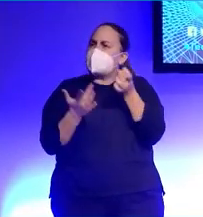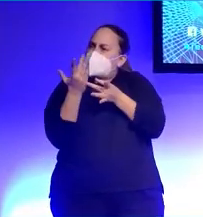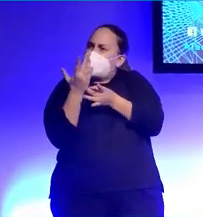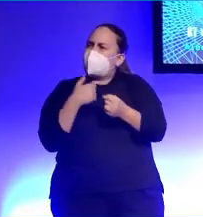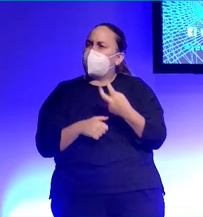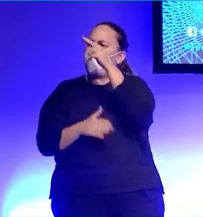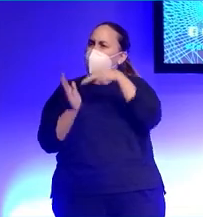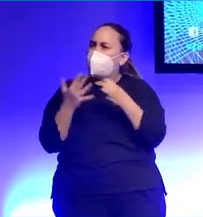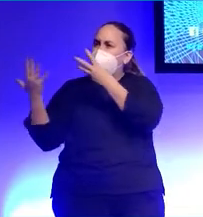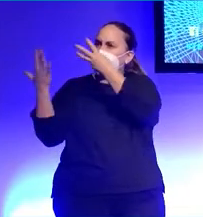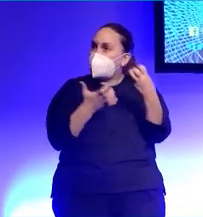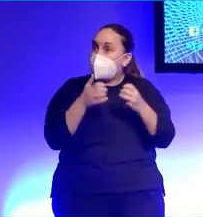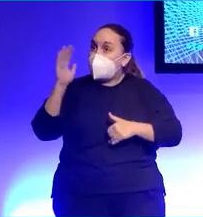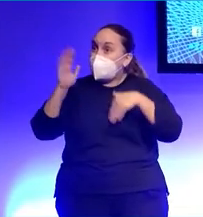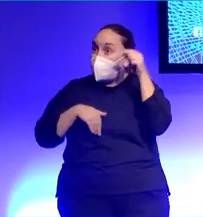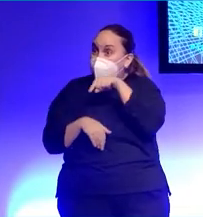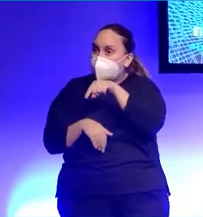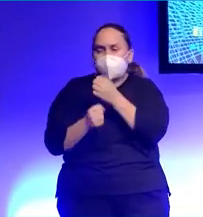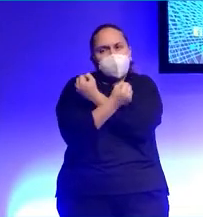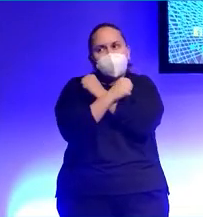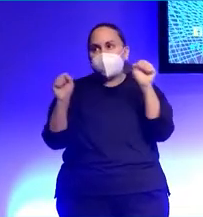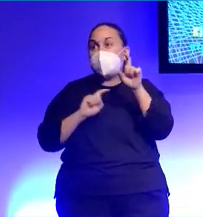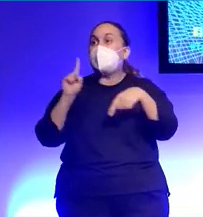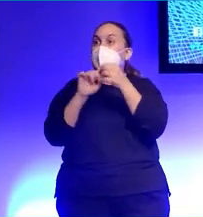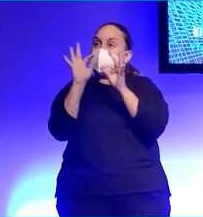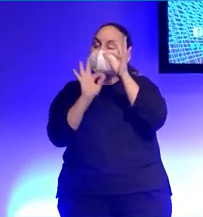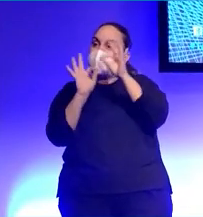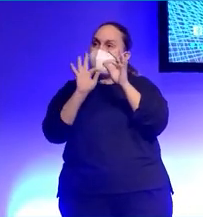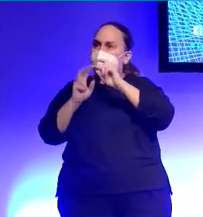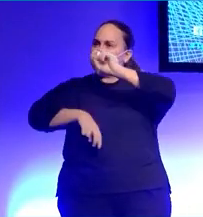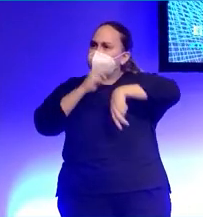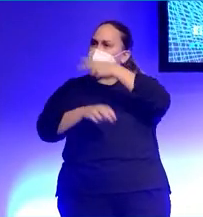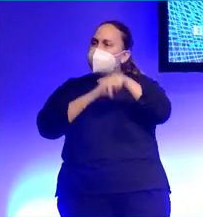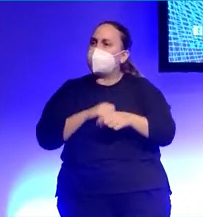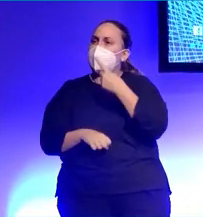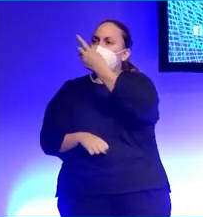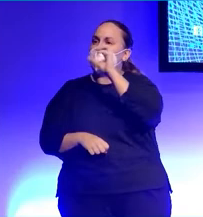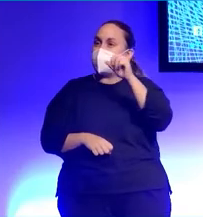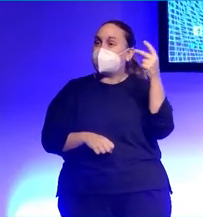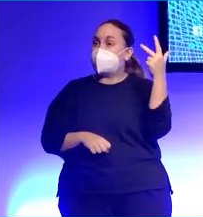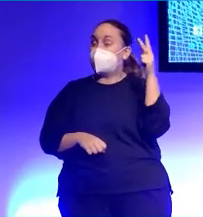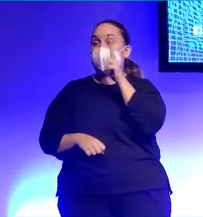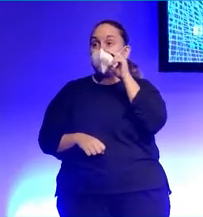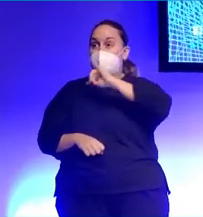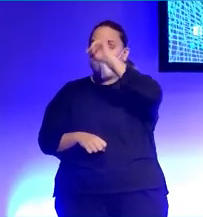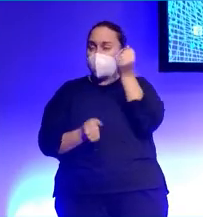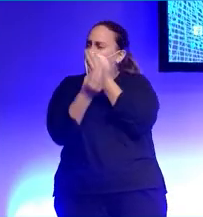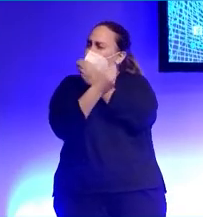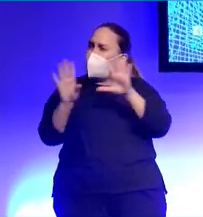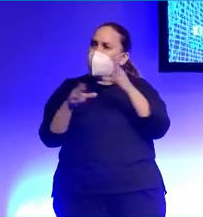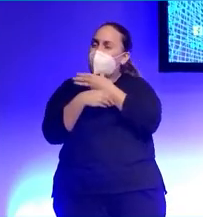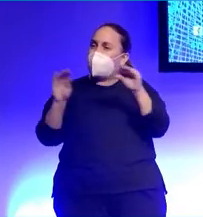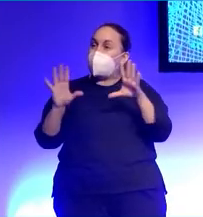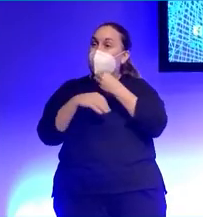2800, no se puede pedir más. Encima tiene una tasa de refresco de 120 Hz y lo mejor de todo, el cual con